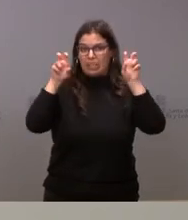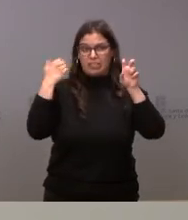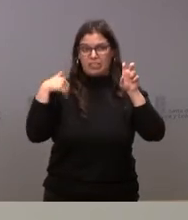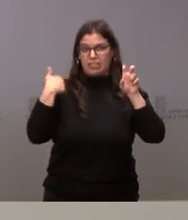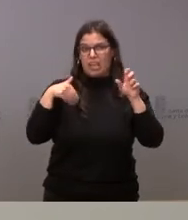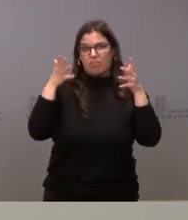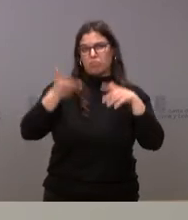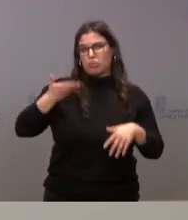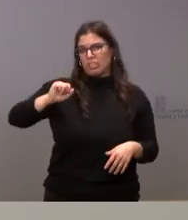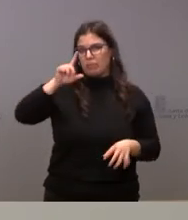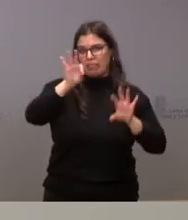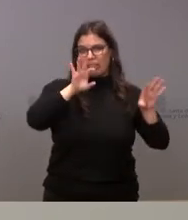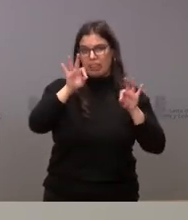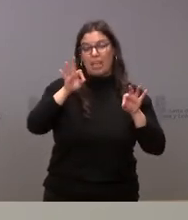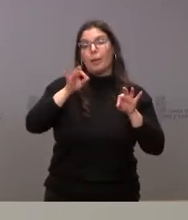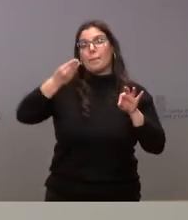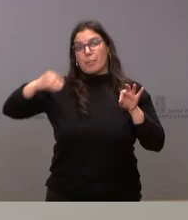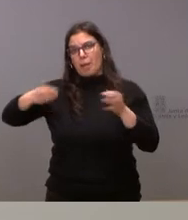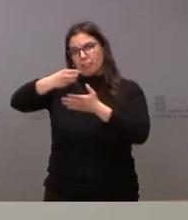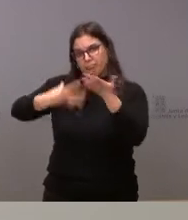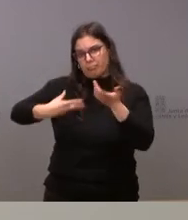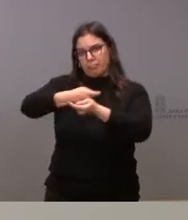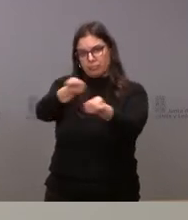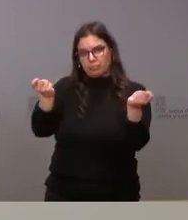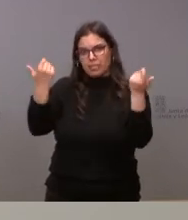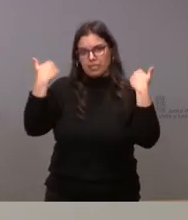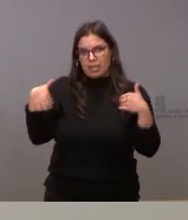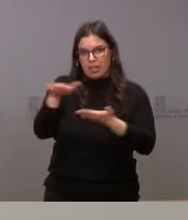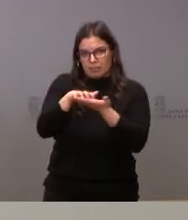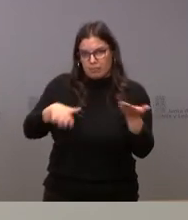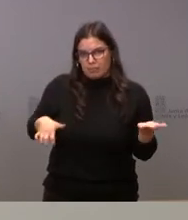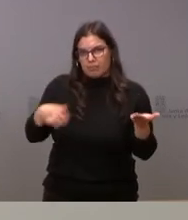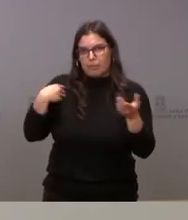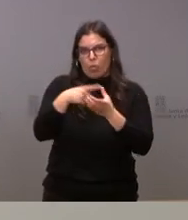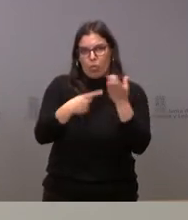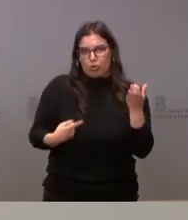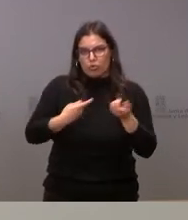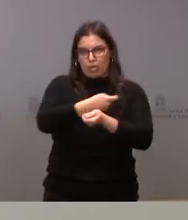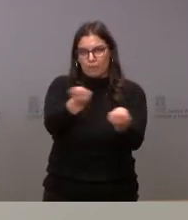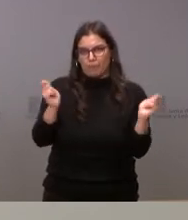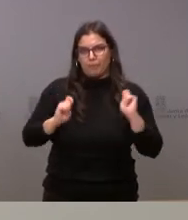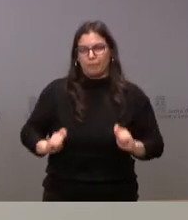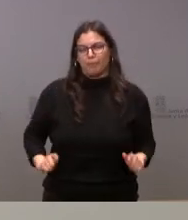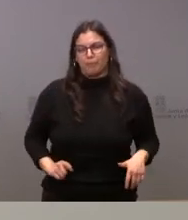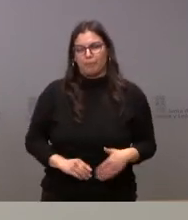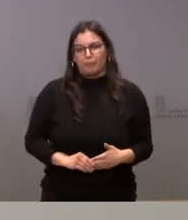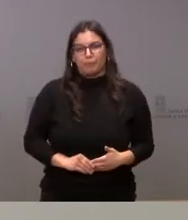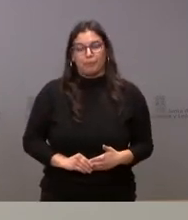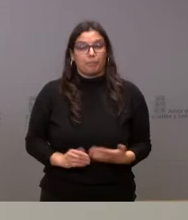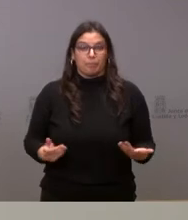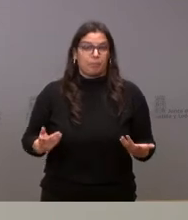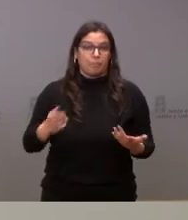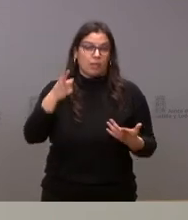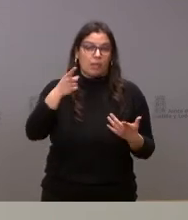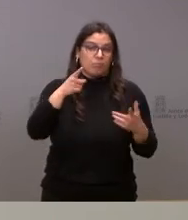que tienen ustedes en el texto del dossier que les ha sido facilitado y sobre los cuales estos